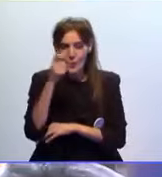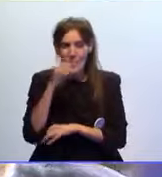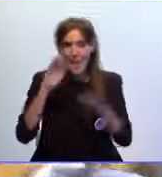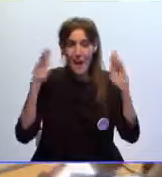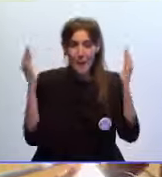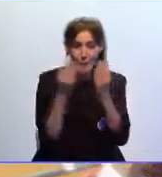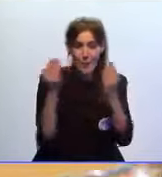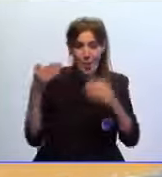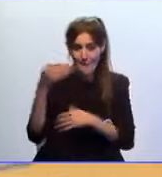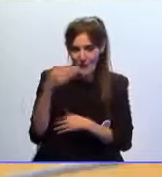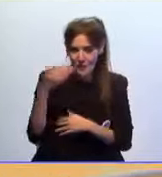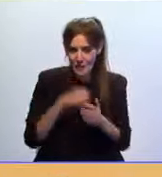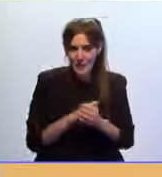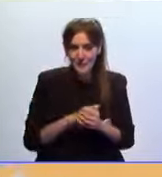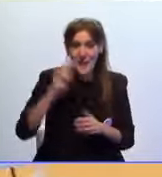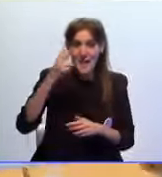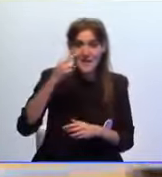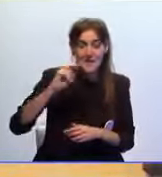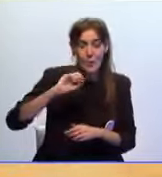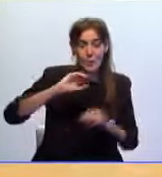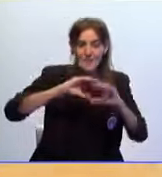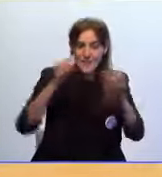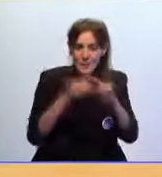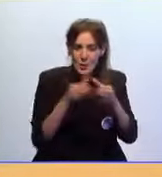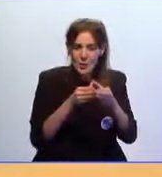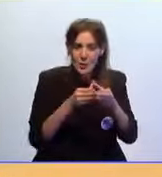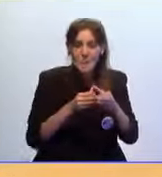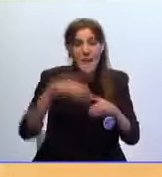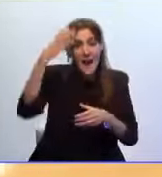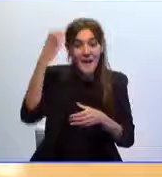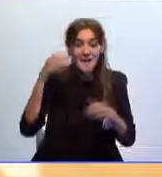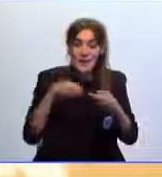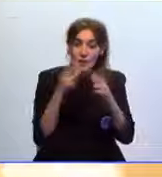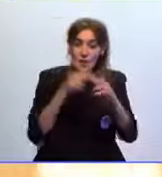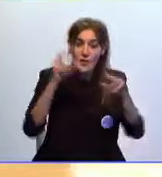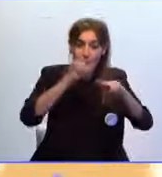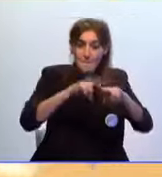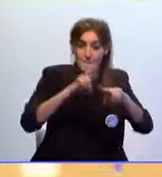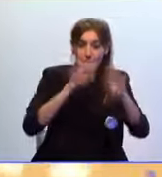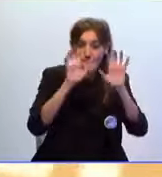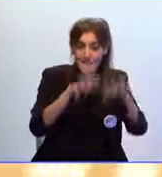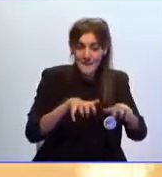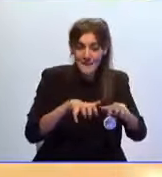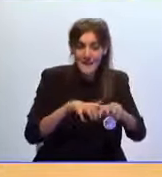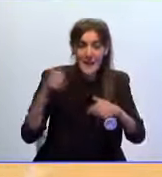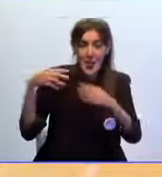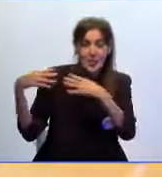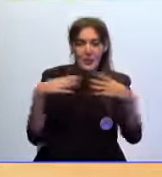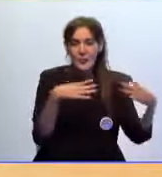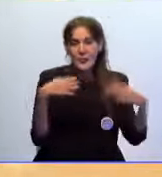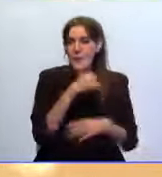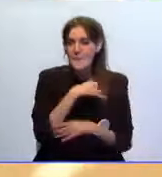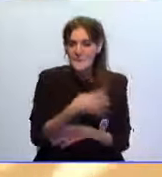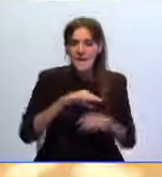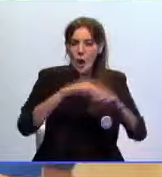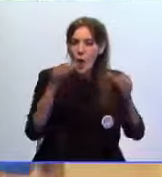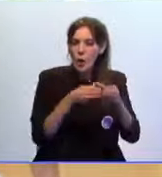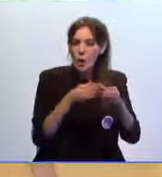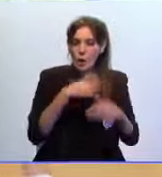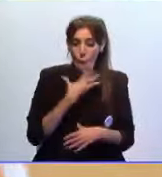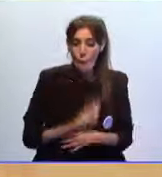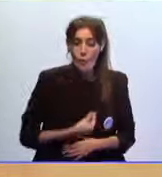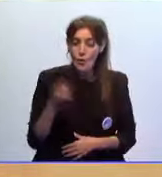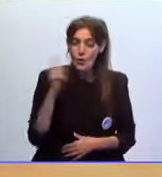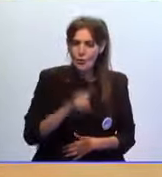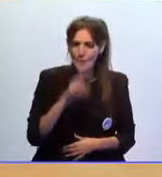En la segunda división B de Fútbol Sala la Real Sociedad Pantera visitará la pista del Náuter Blanca El conjunto murciano